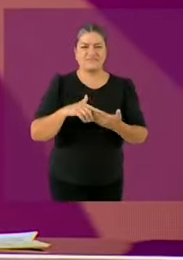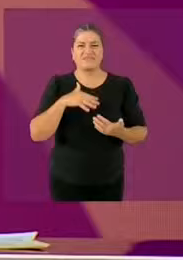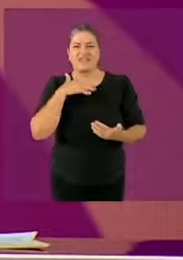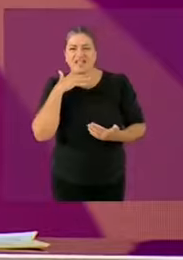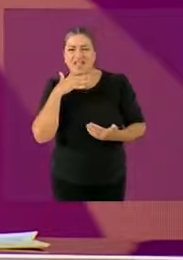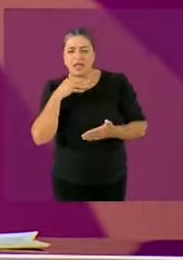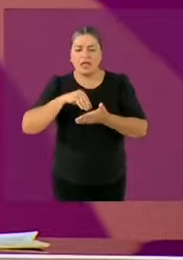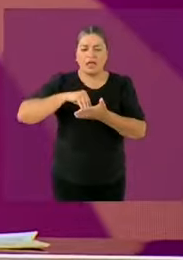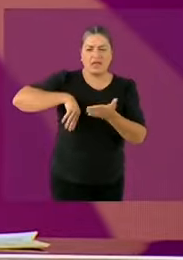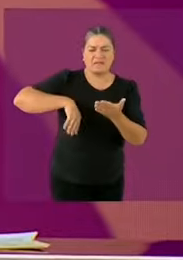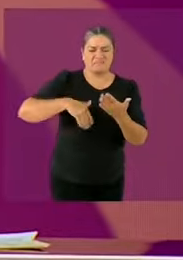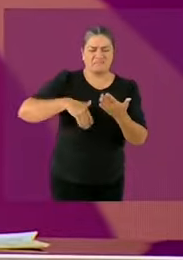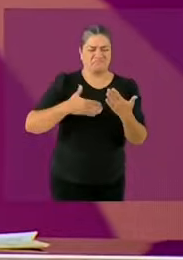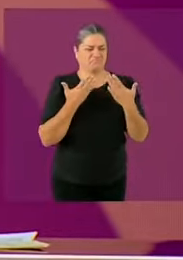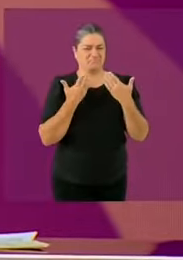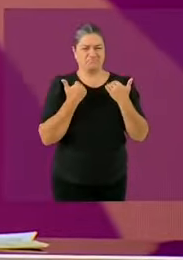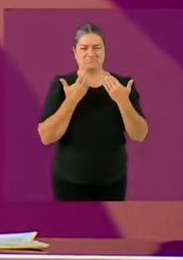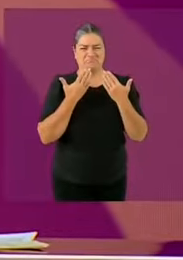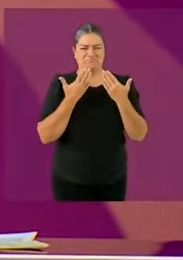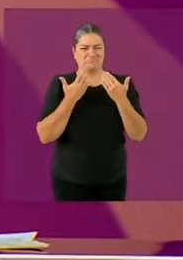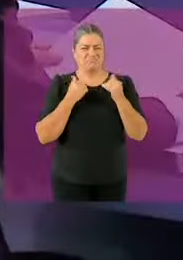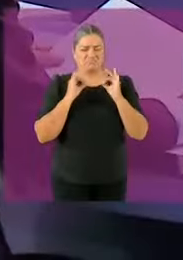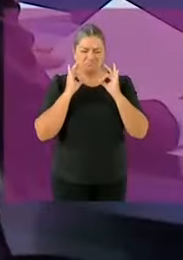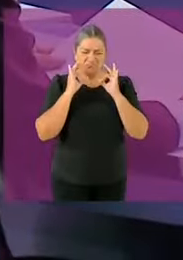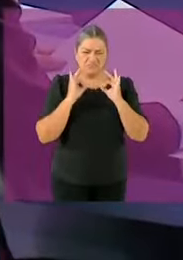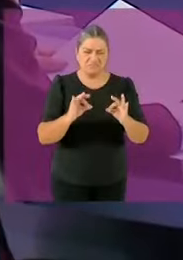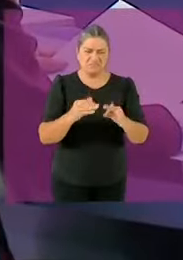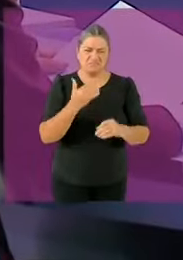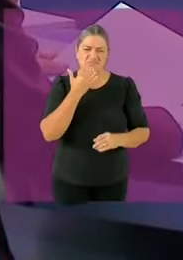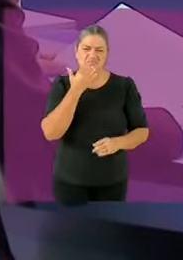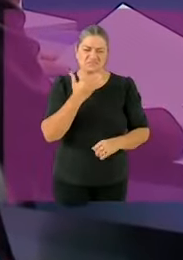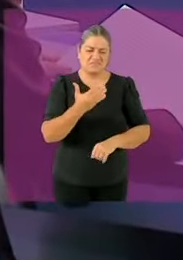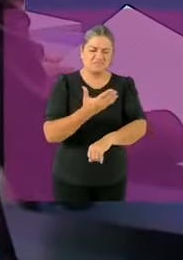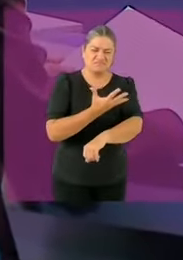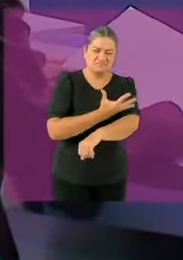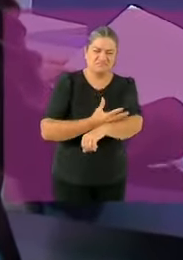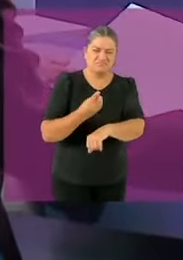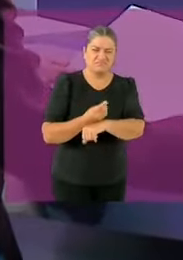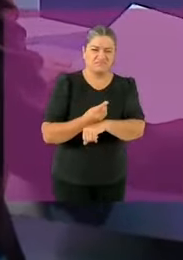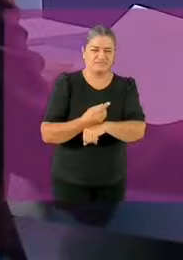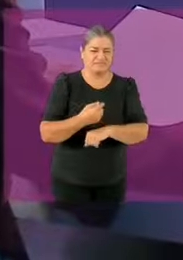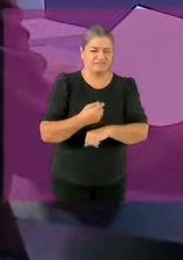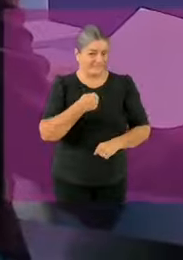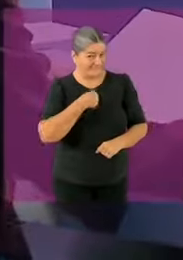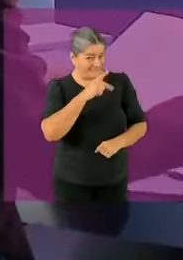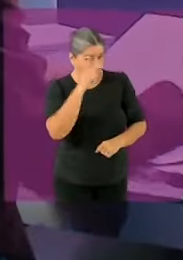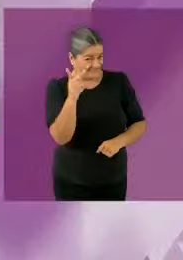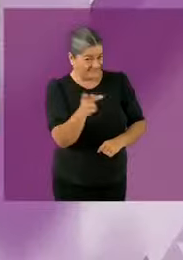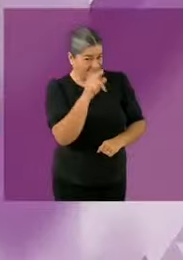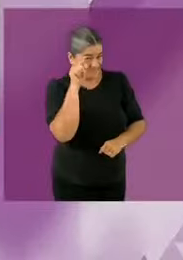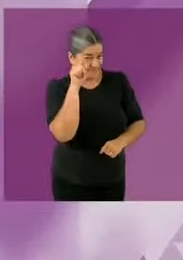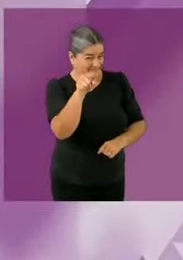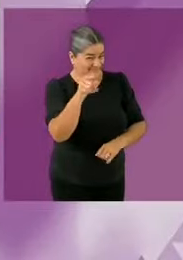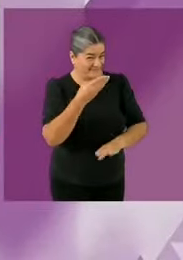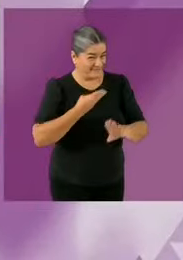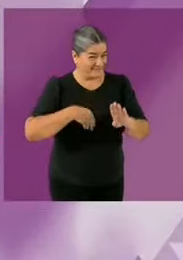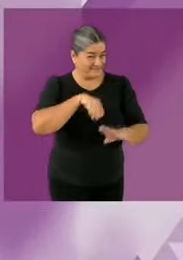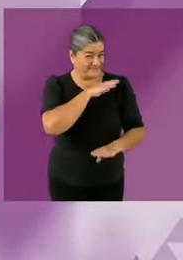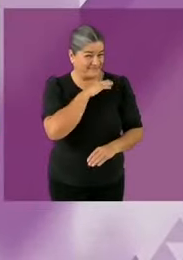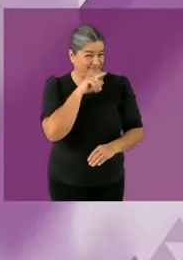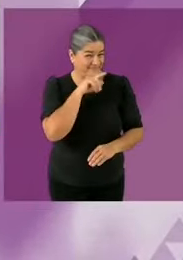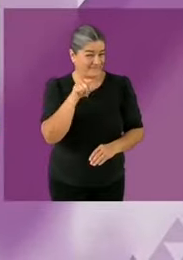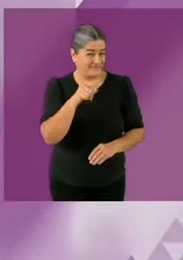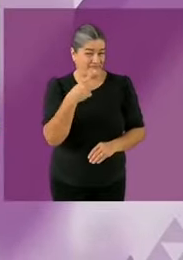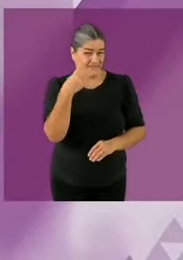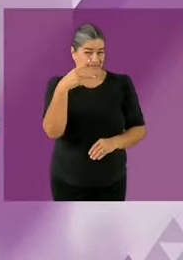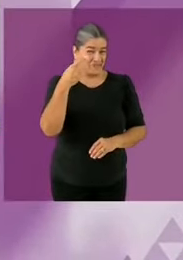pregunto, Claudia, contéstale a los mexicanos, con las evidencias que hay de la corrupción de los hijos del presidente, ¿los